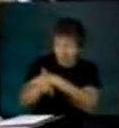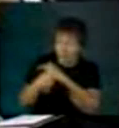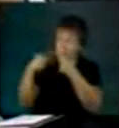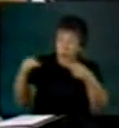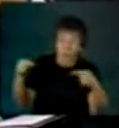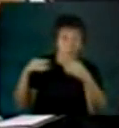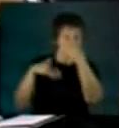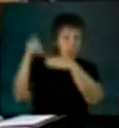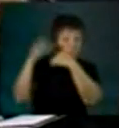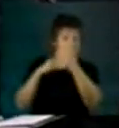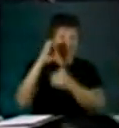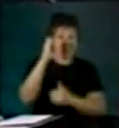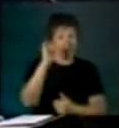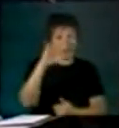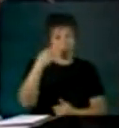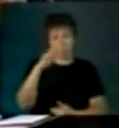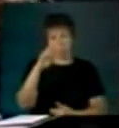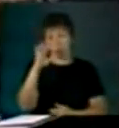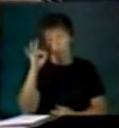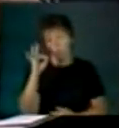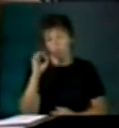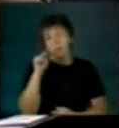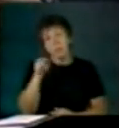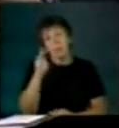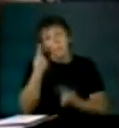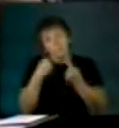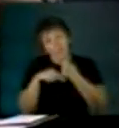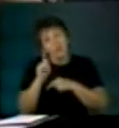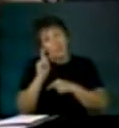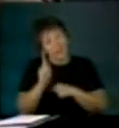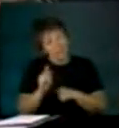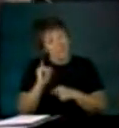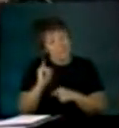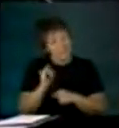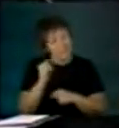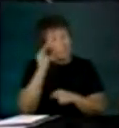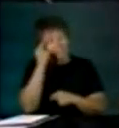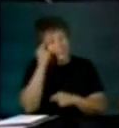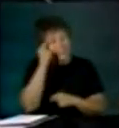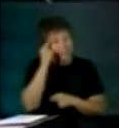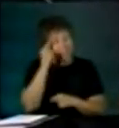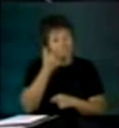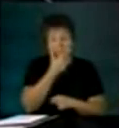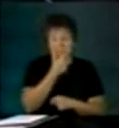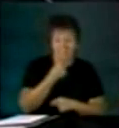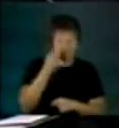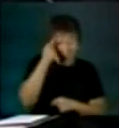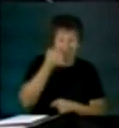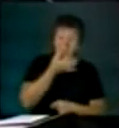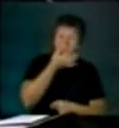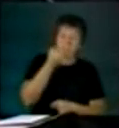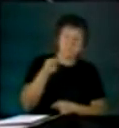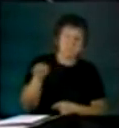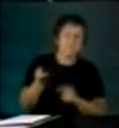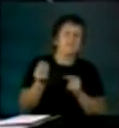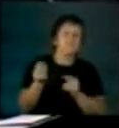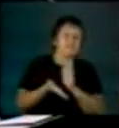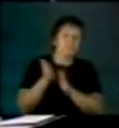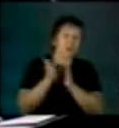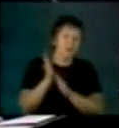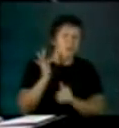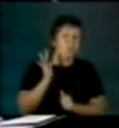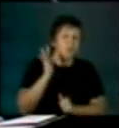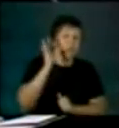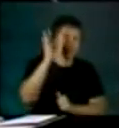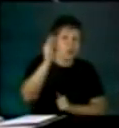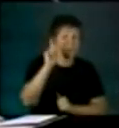como los hidrocarburos. Pero también implica casi adivinanzas sobre lo que nos traerá